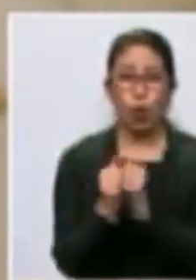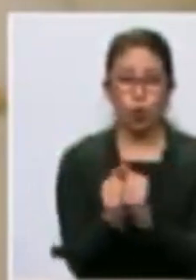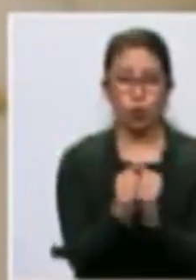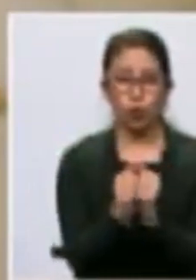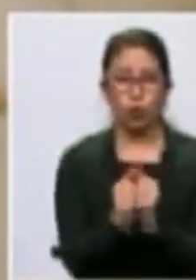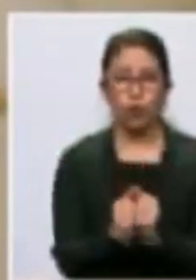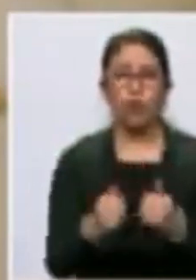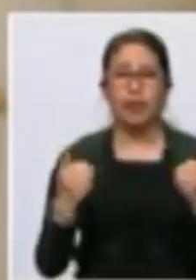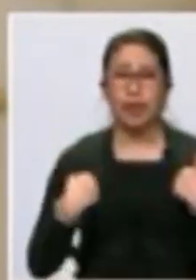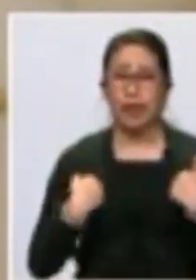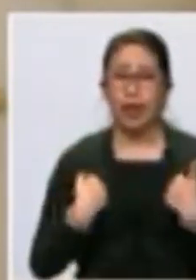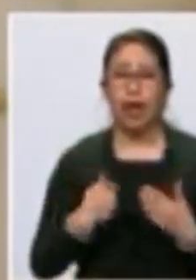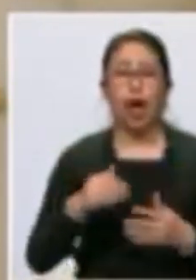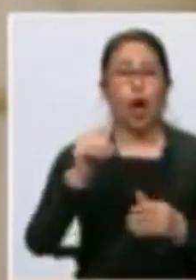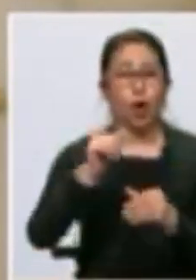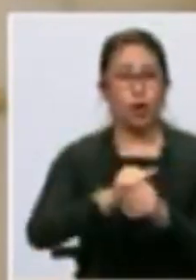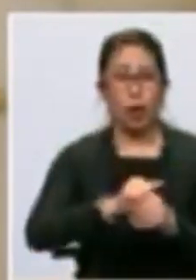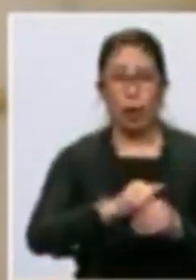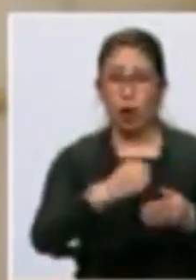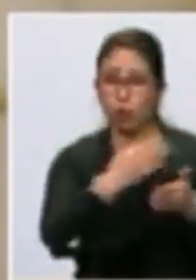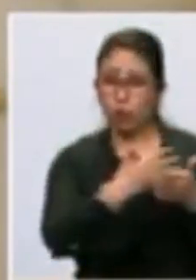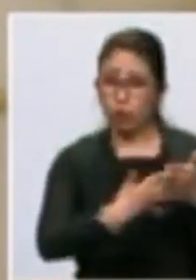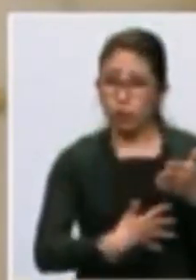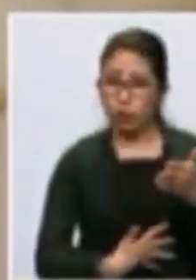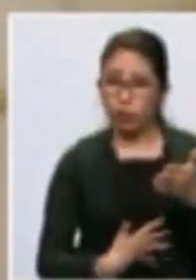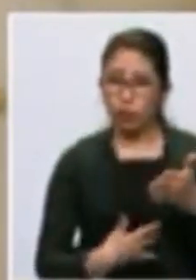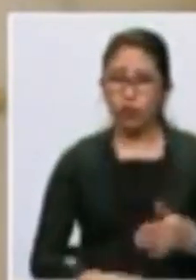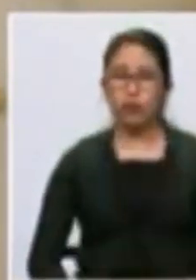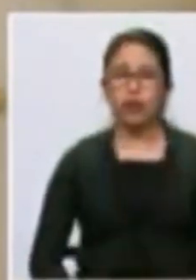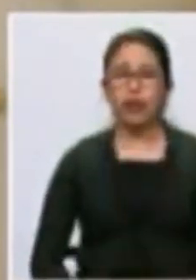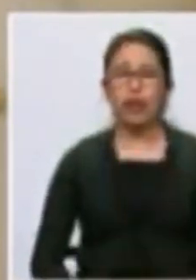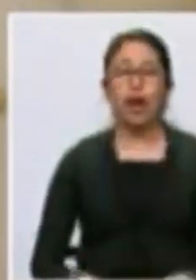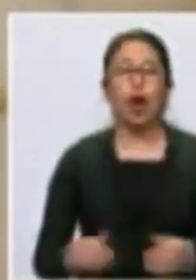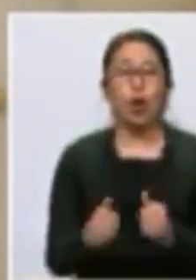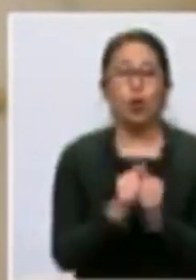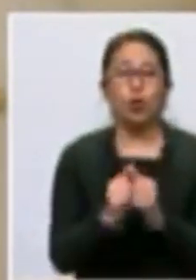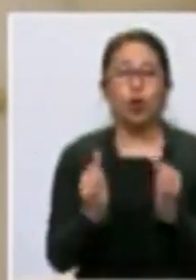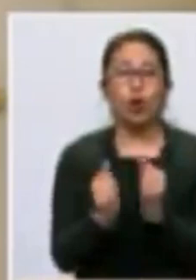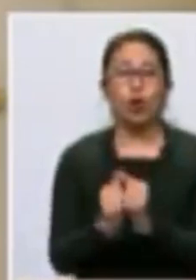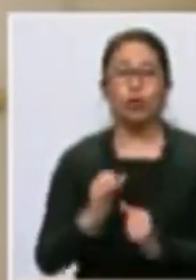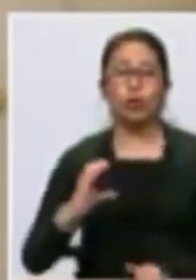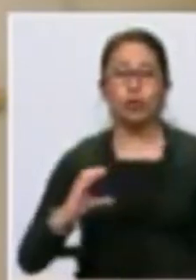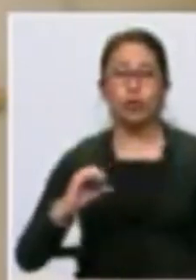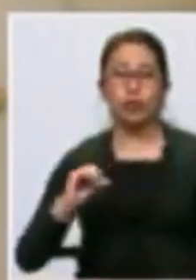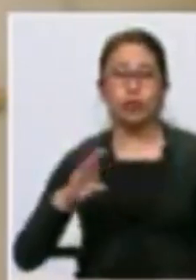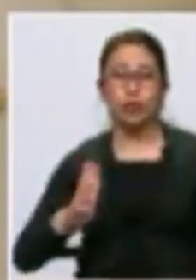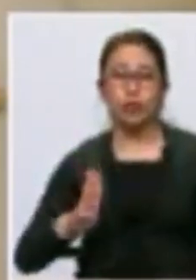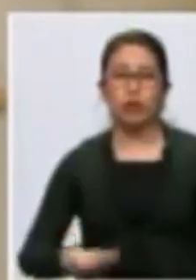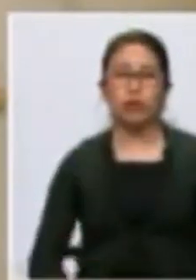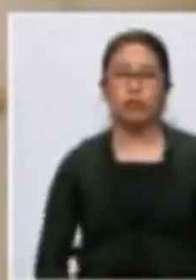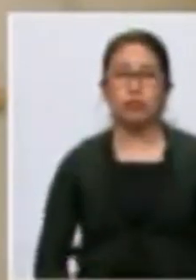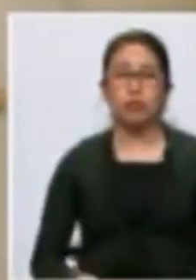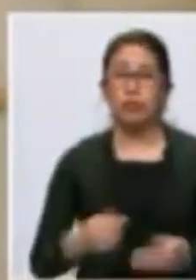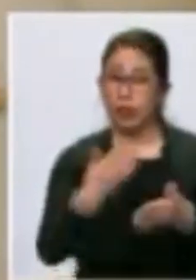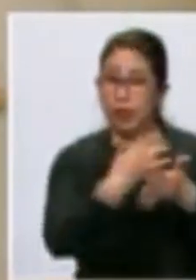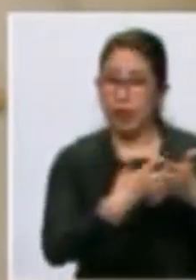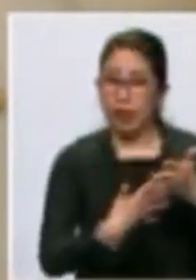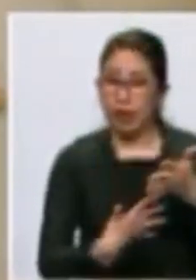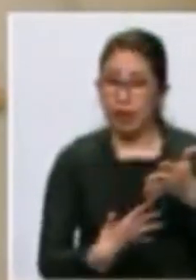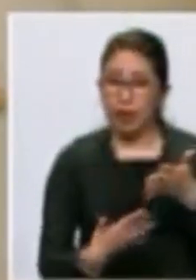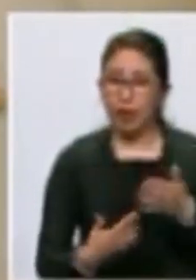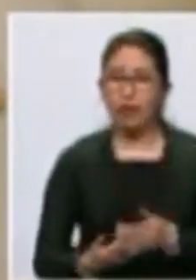Una agenda basada en el pliego petitorio de la Central Obrera Boliviana. Una agenda que quizás,